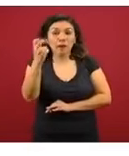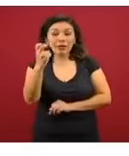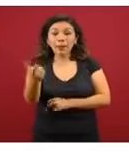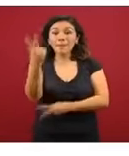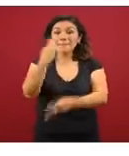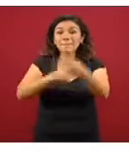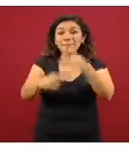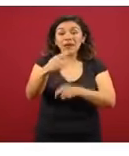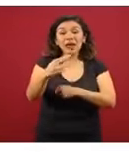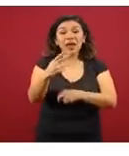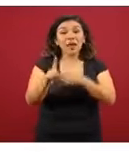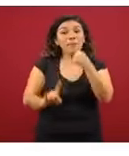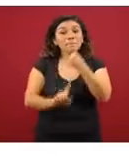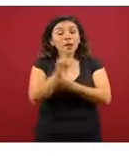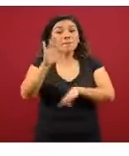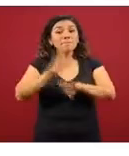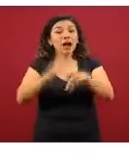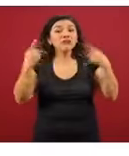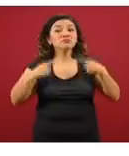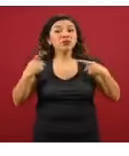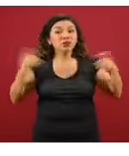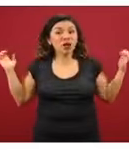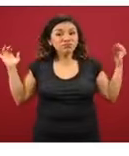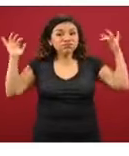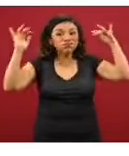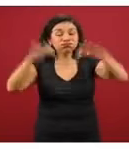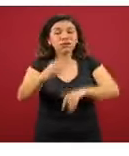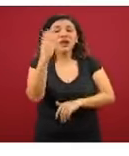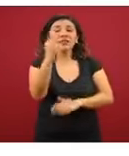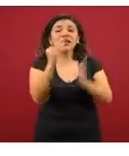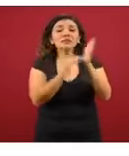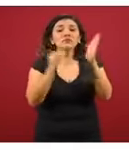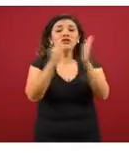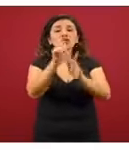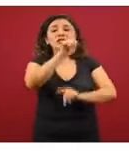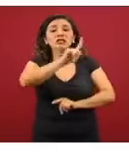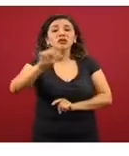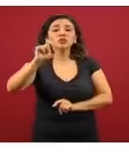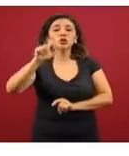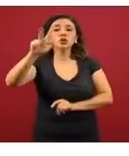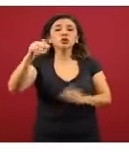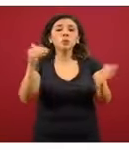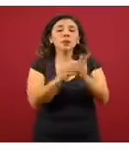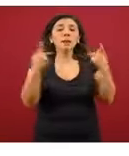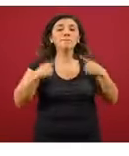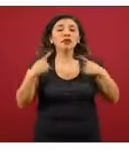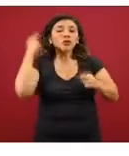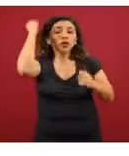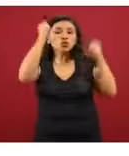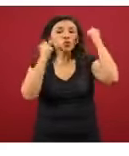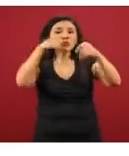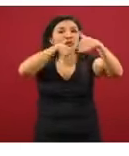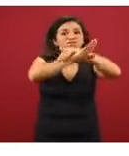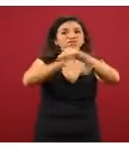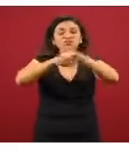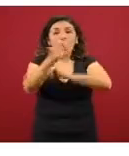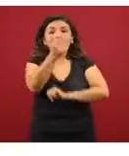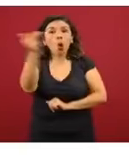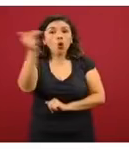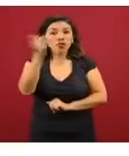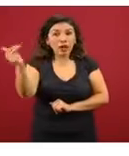como consecuencia una afluencia de 3 millones 728 mil turistas a hoteles, con la